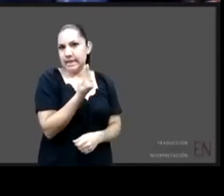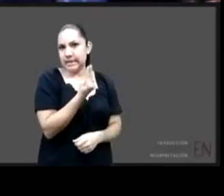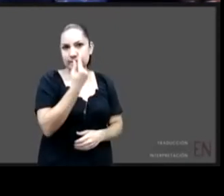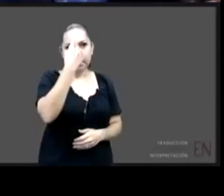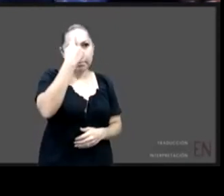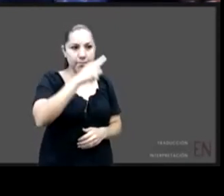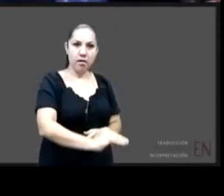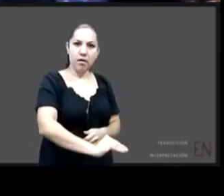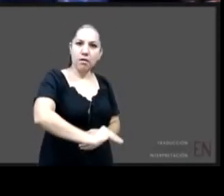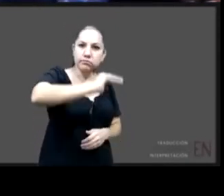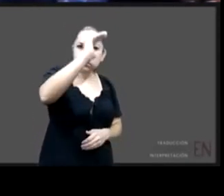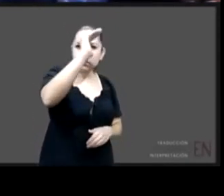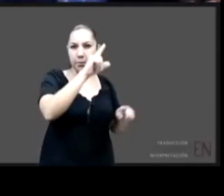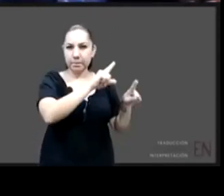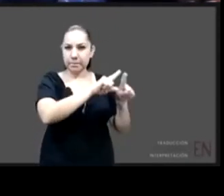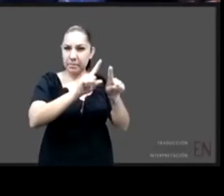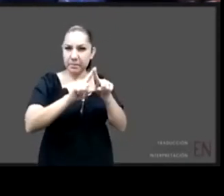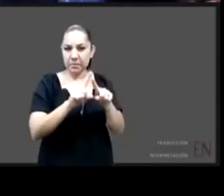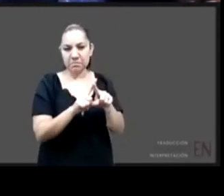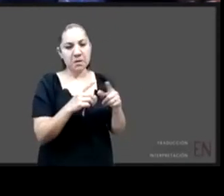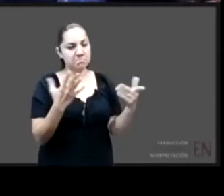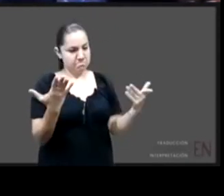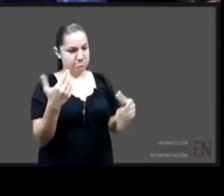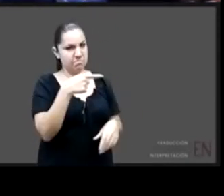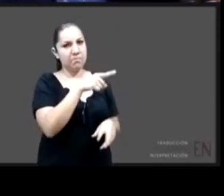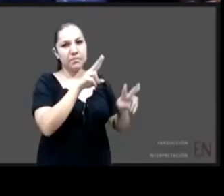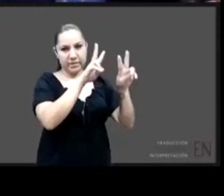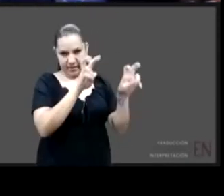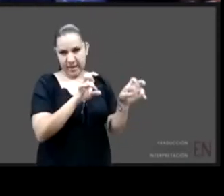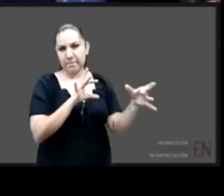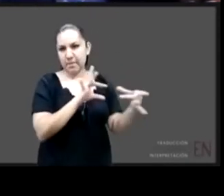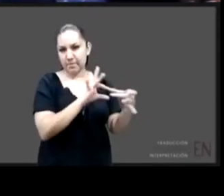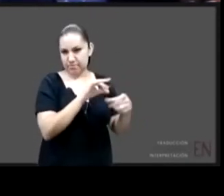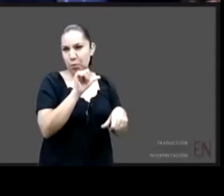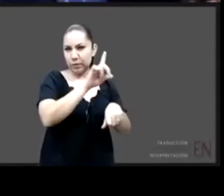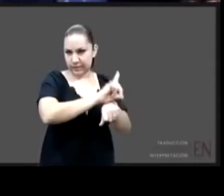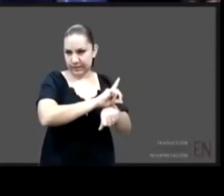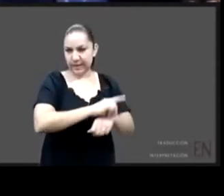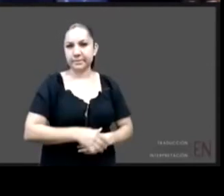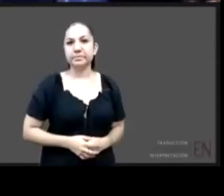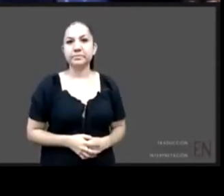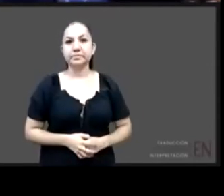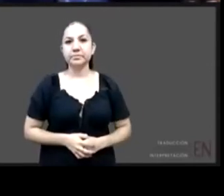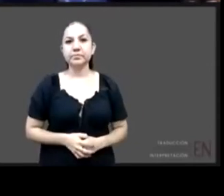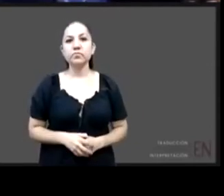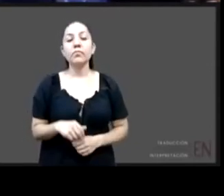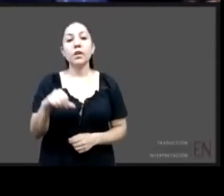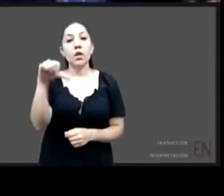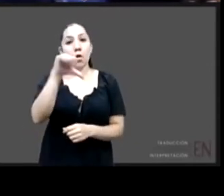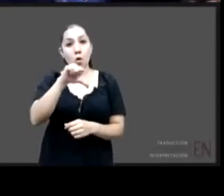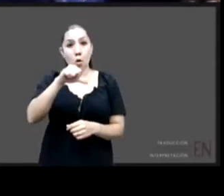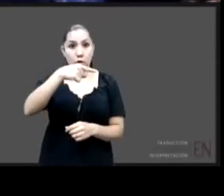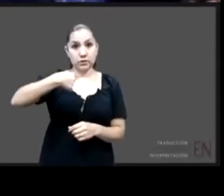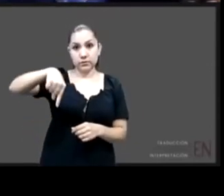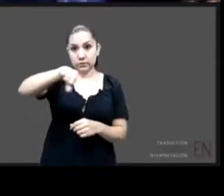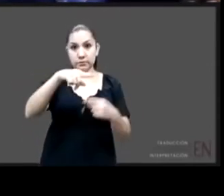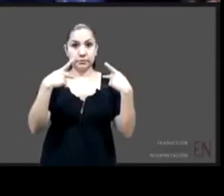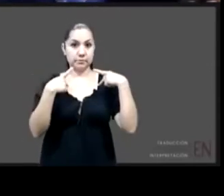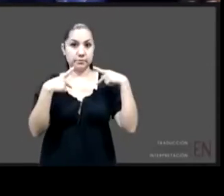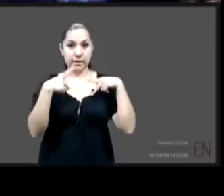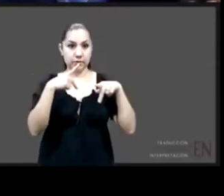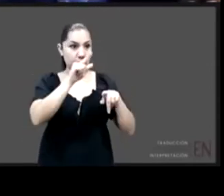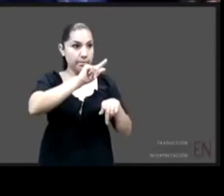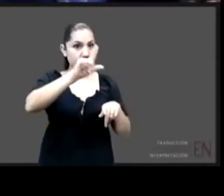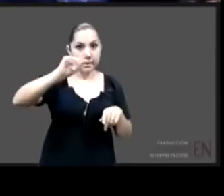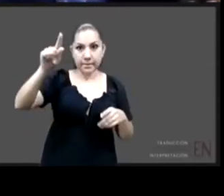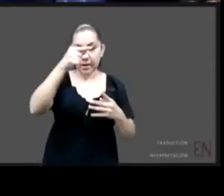crecimiento. Tenemos un panel hoy muy bueno, agradeciéndoles a las